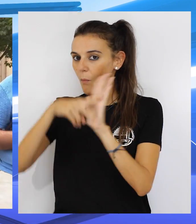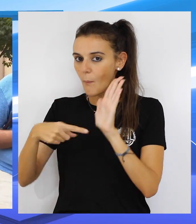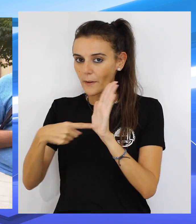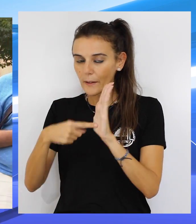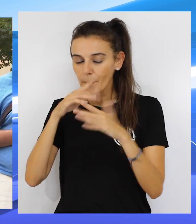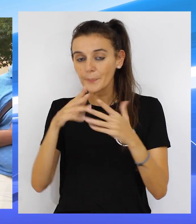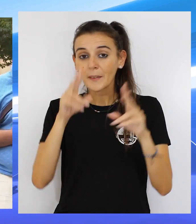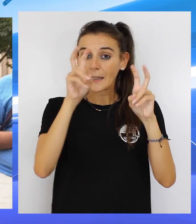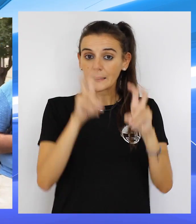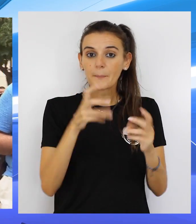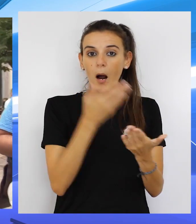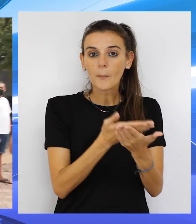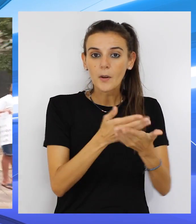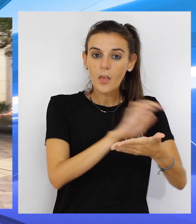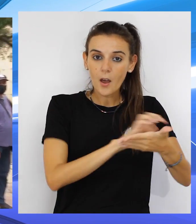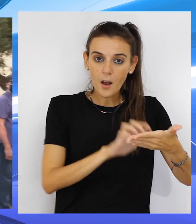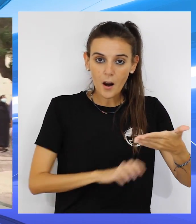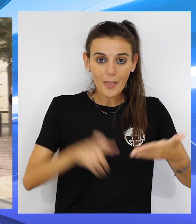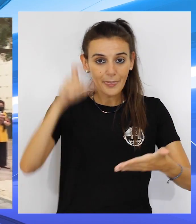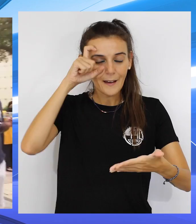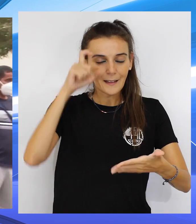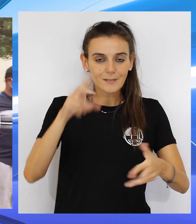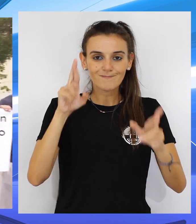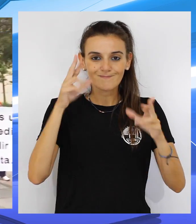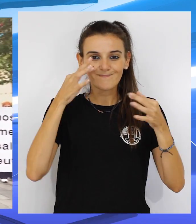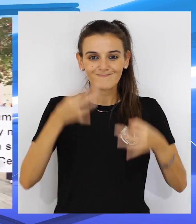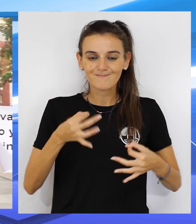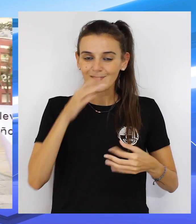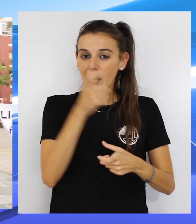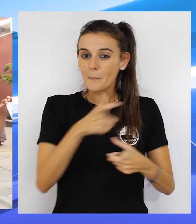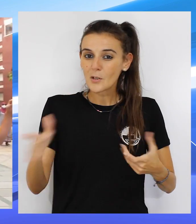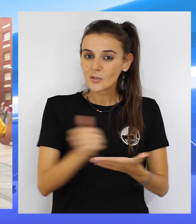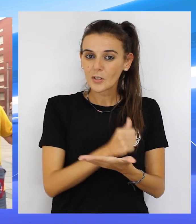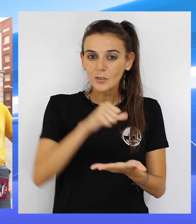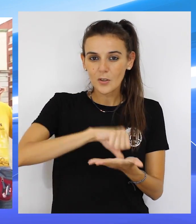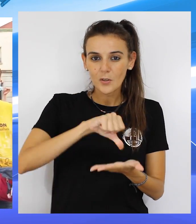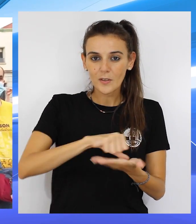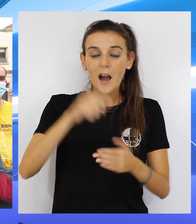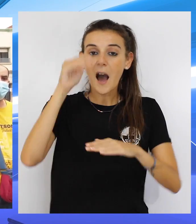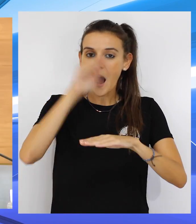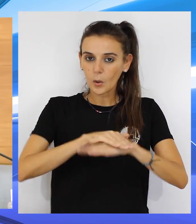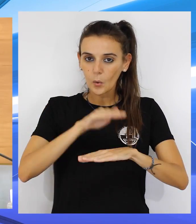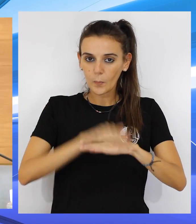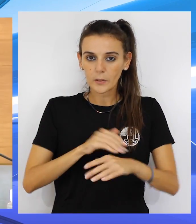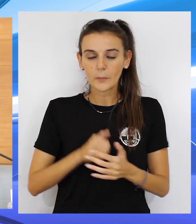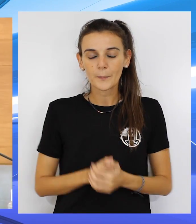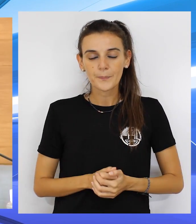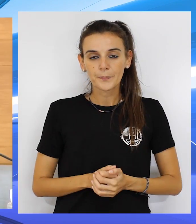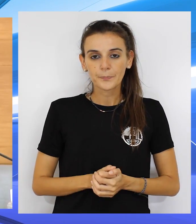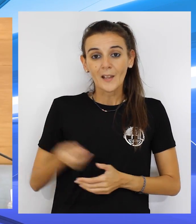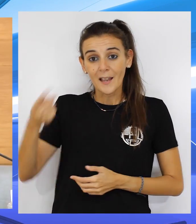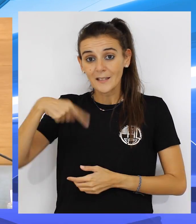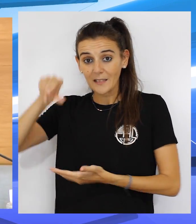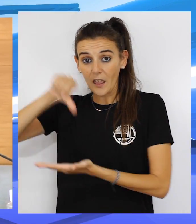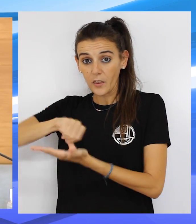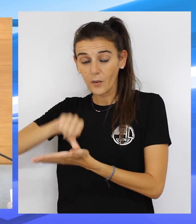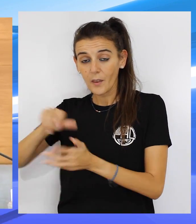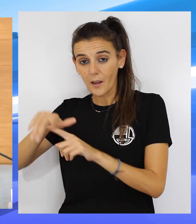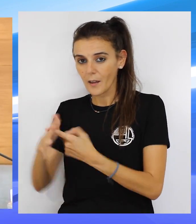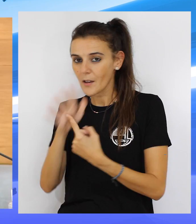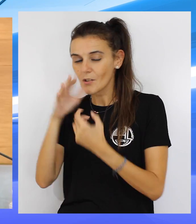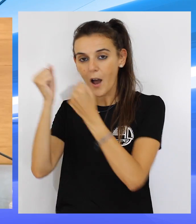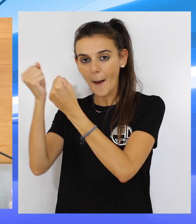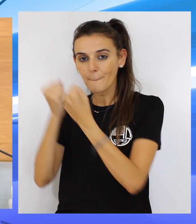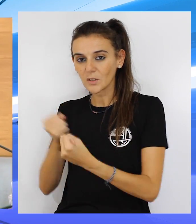medida. En cuanto a la apelación de Ali de tener un gesto de humanidad con este colectivo, la ciudad ha cumplido. Esta ciudad ha sido la que